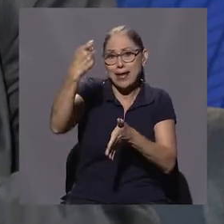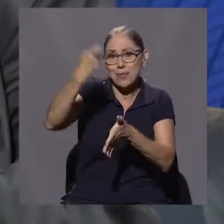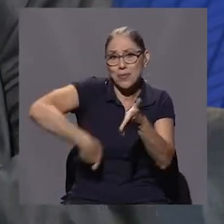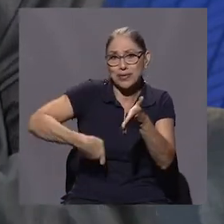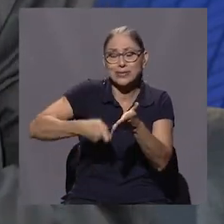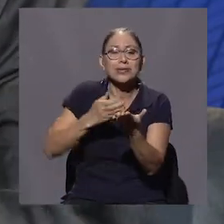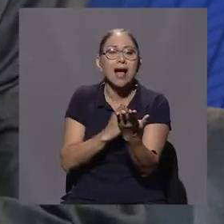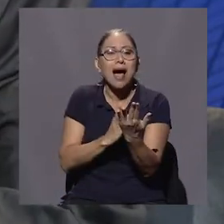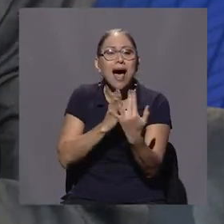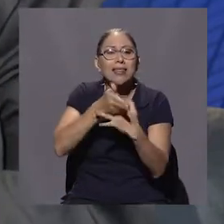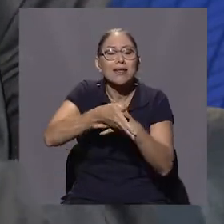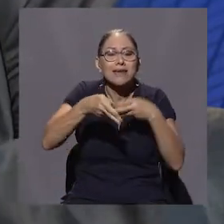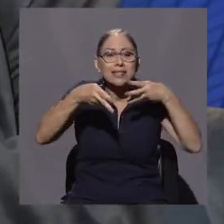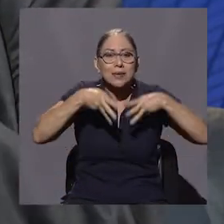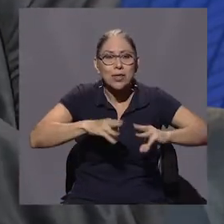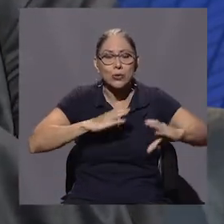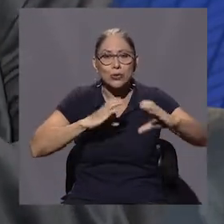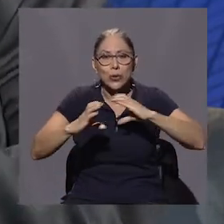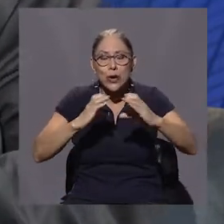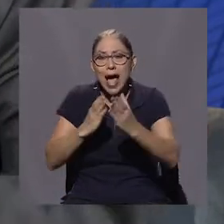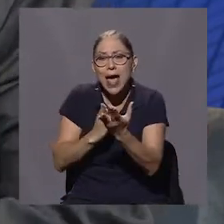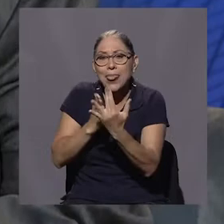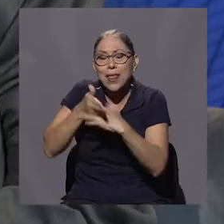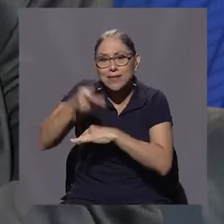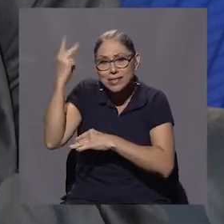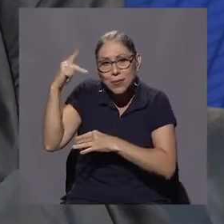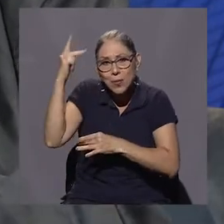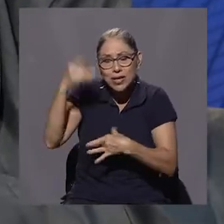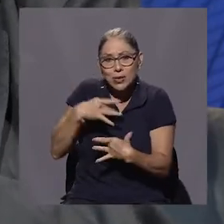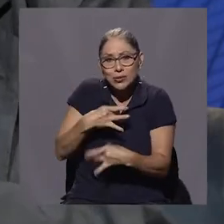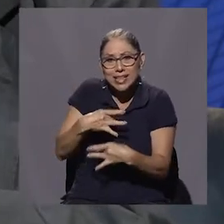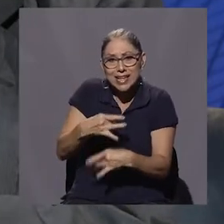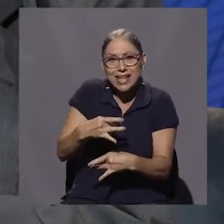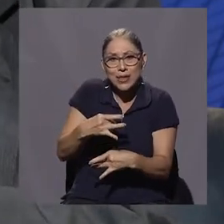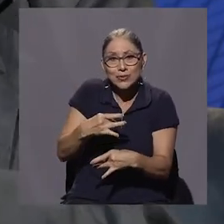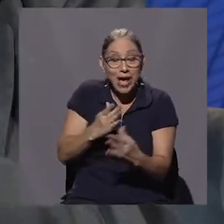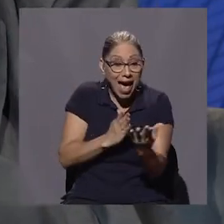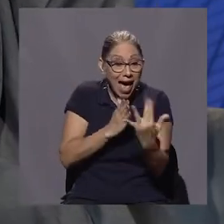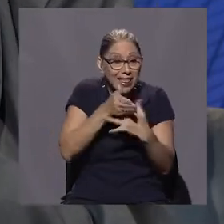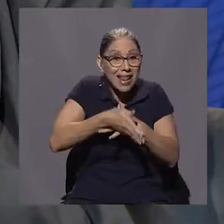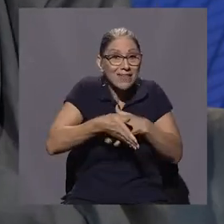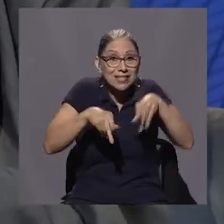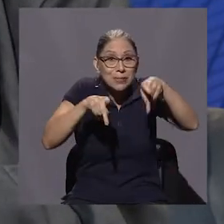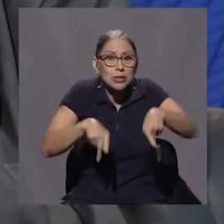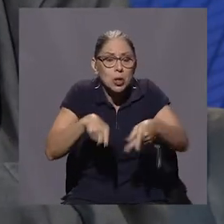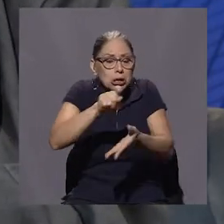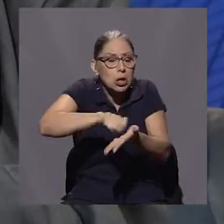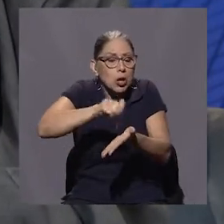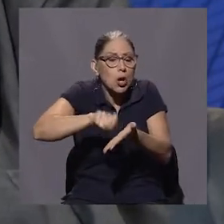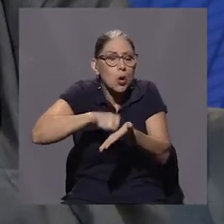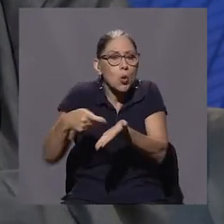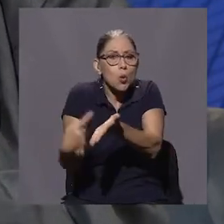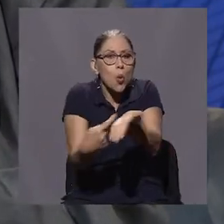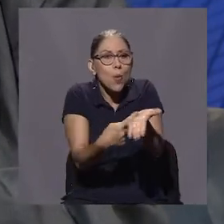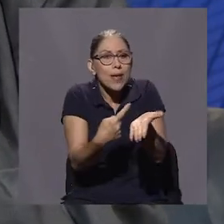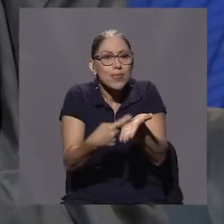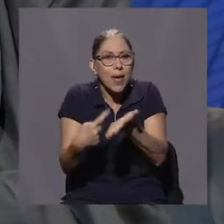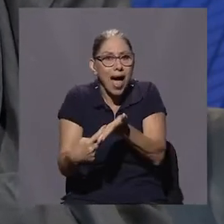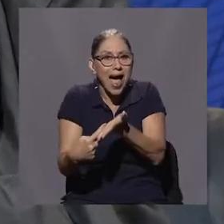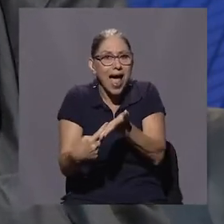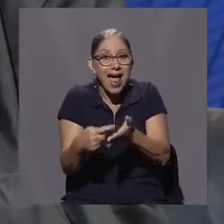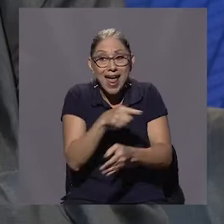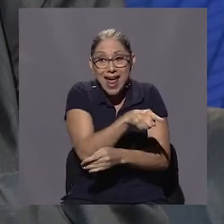comunicación, a través de políticos interesados, a través de comentaristas, cuando vieron, sobre todo